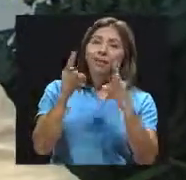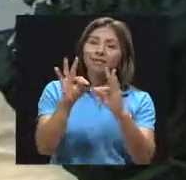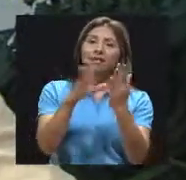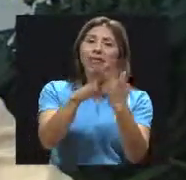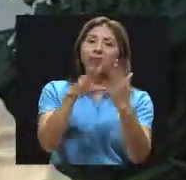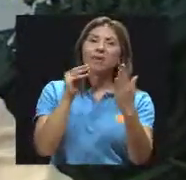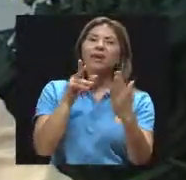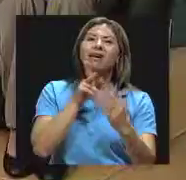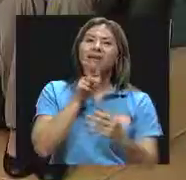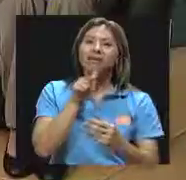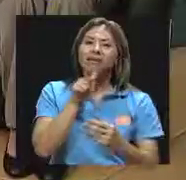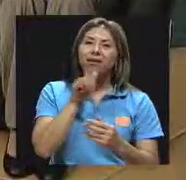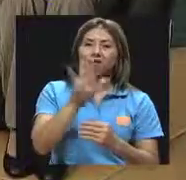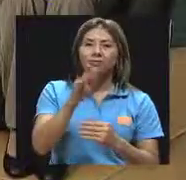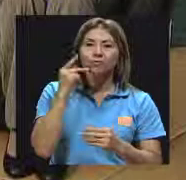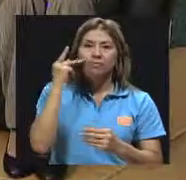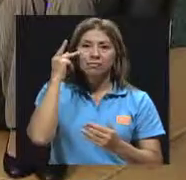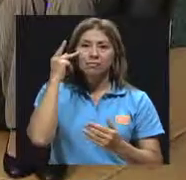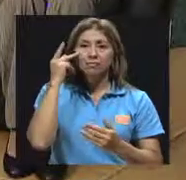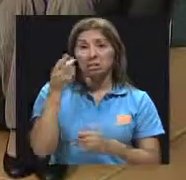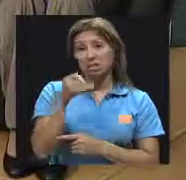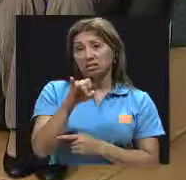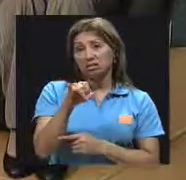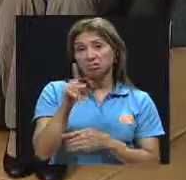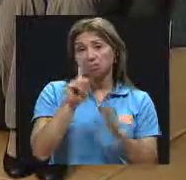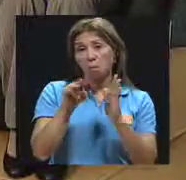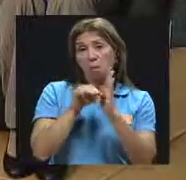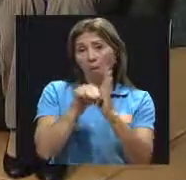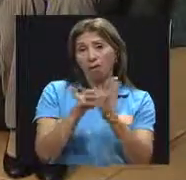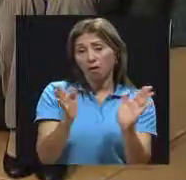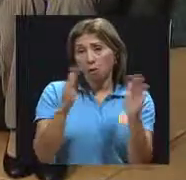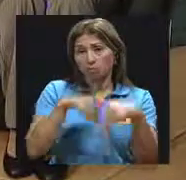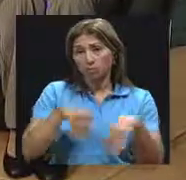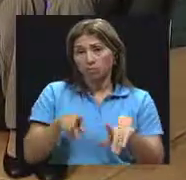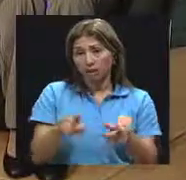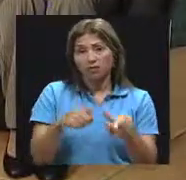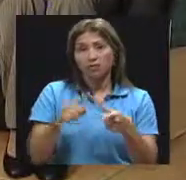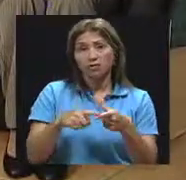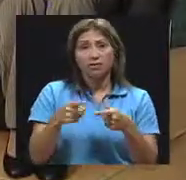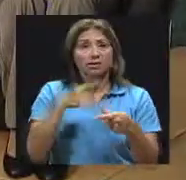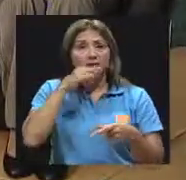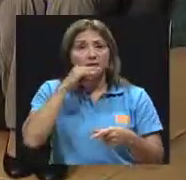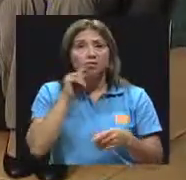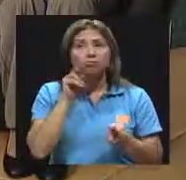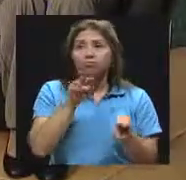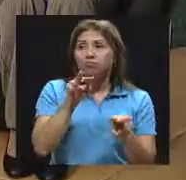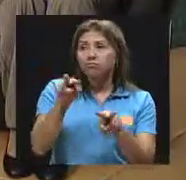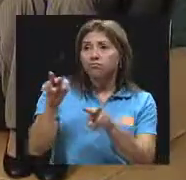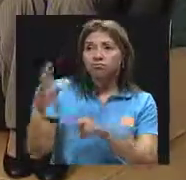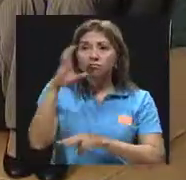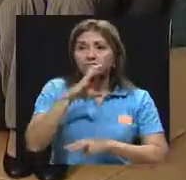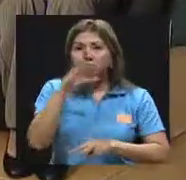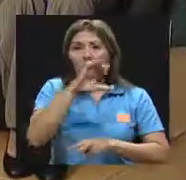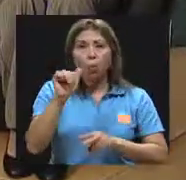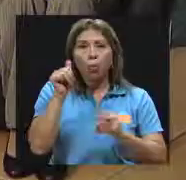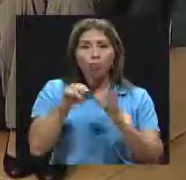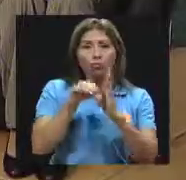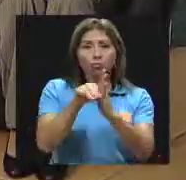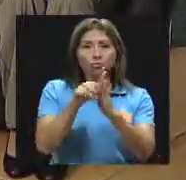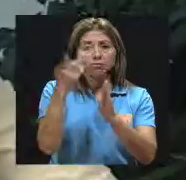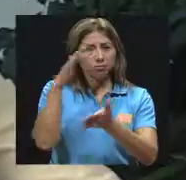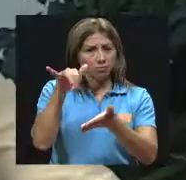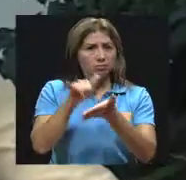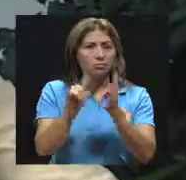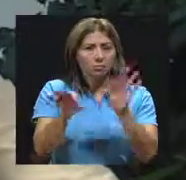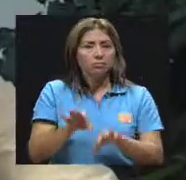es a sus padres. Si ese modelo no está presente, buscarán otro modelo a seguir. Por eso tiene que ser muy importante que en la